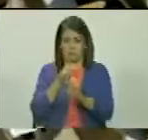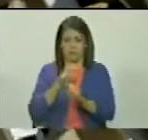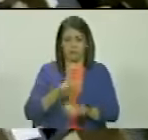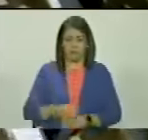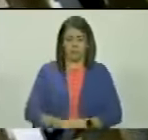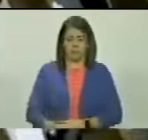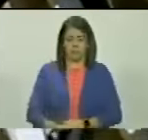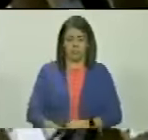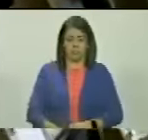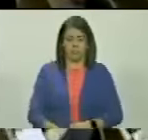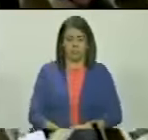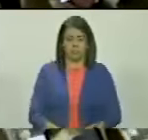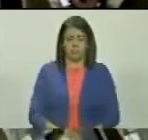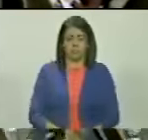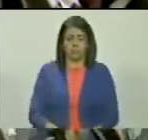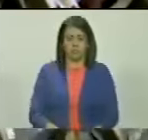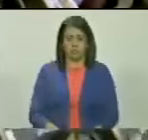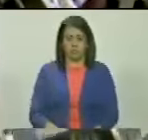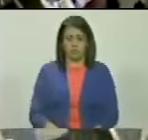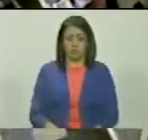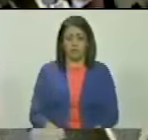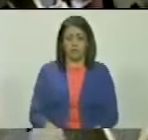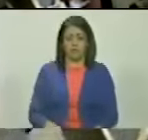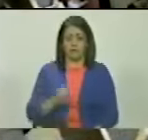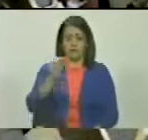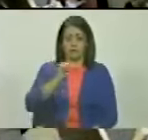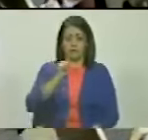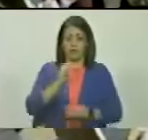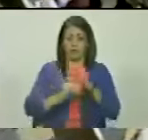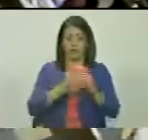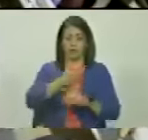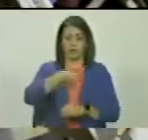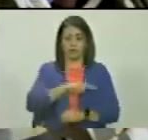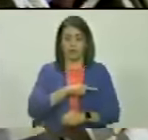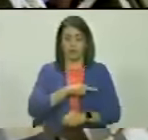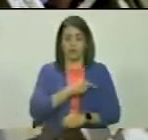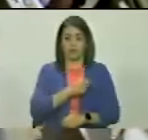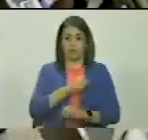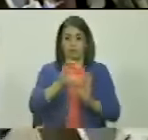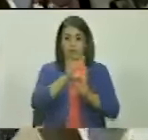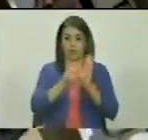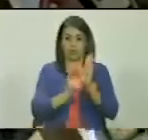si precisamente esto está basado en nuestra constitución